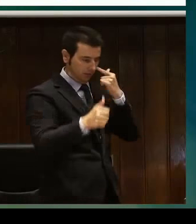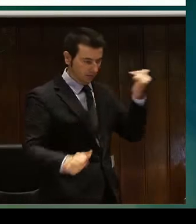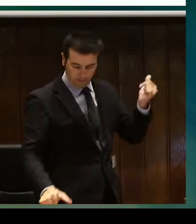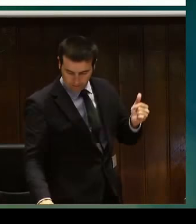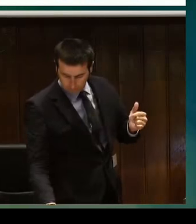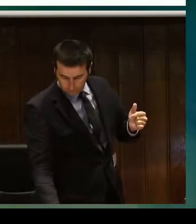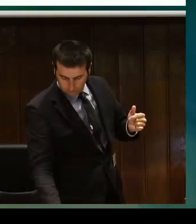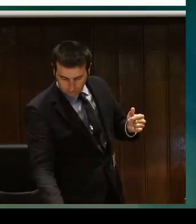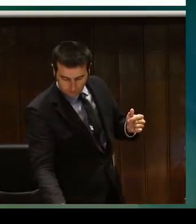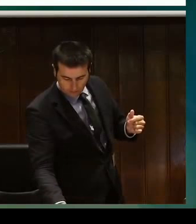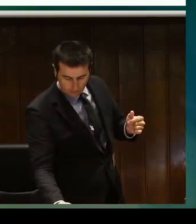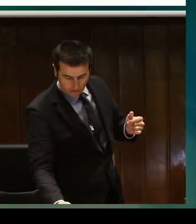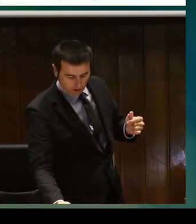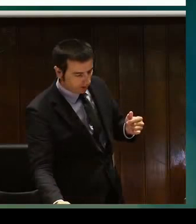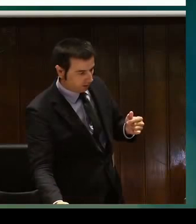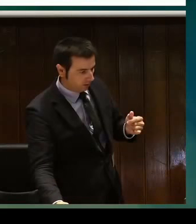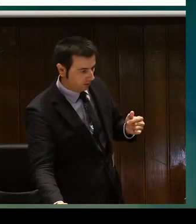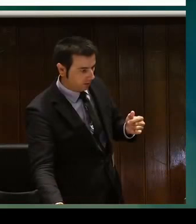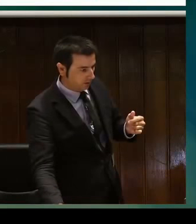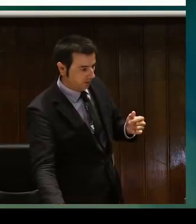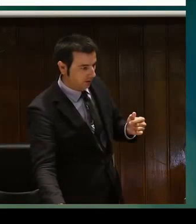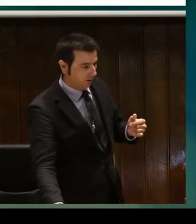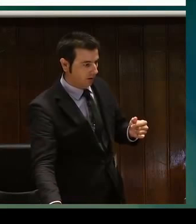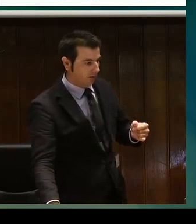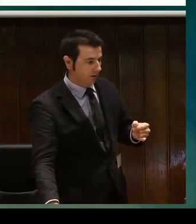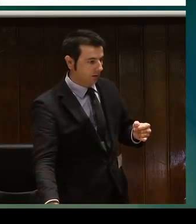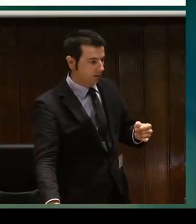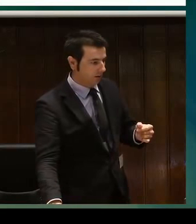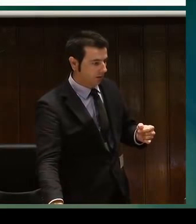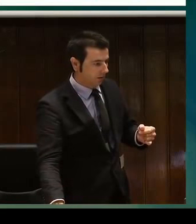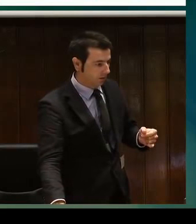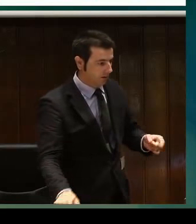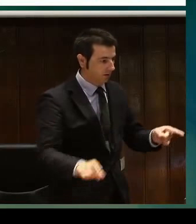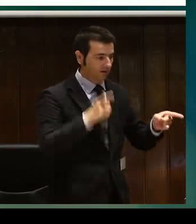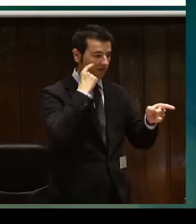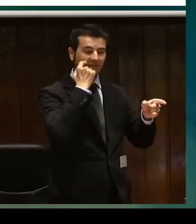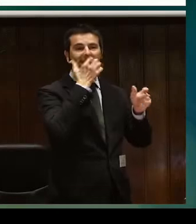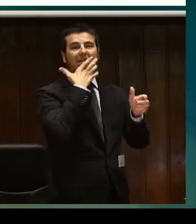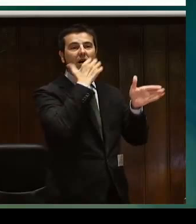adaptación que termina en un dactilológico en palma.